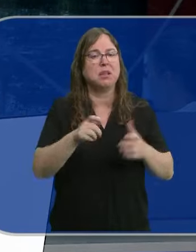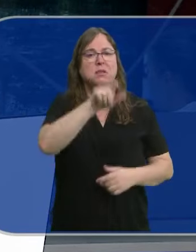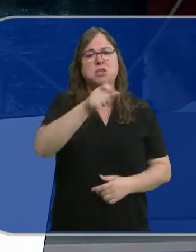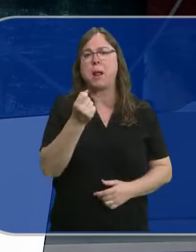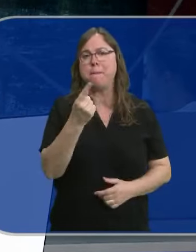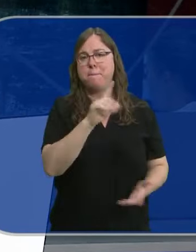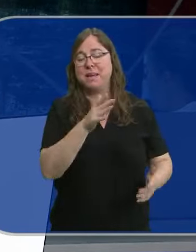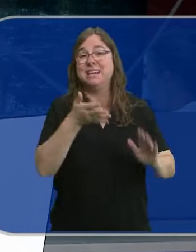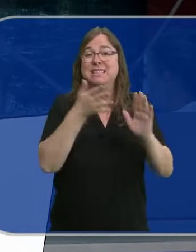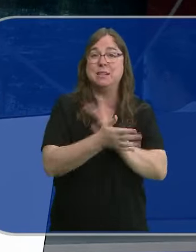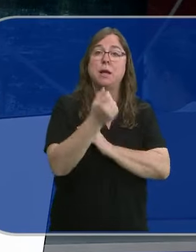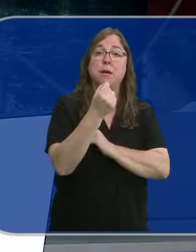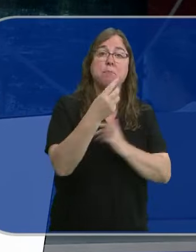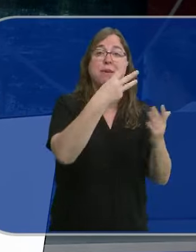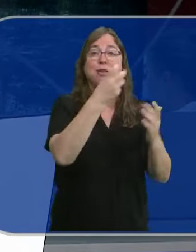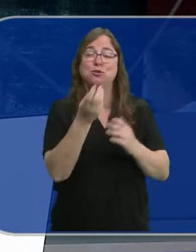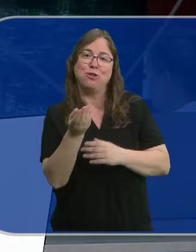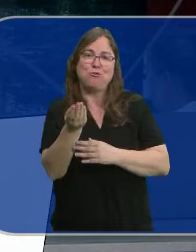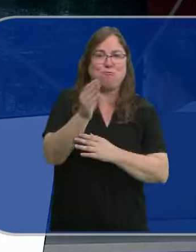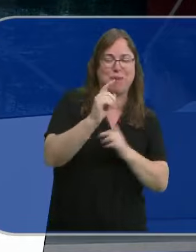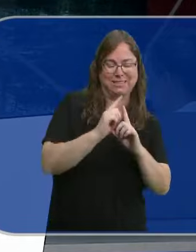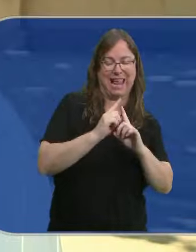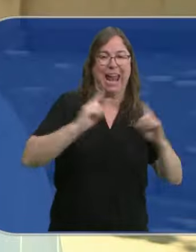trabajadores y supondrá unos 1.800 euros al año.